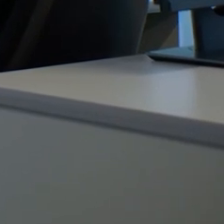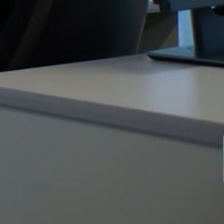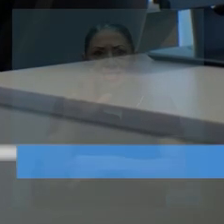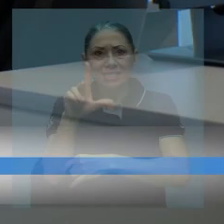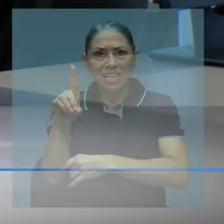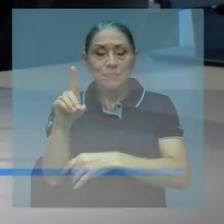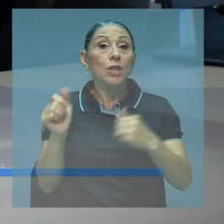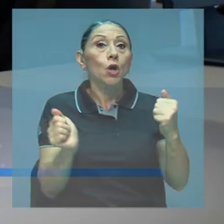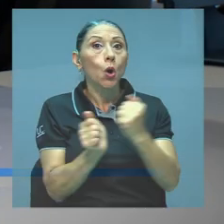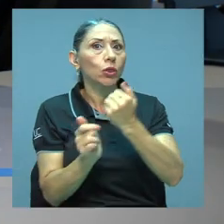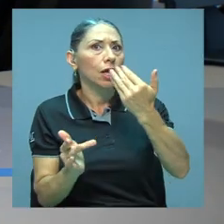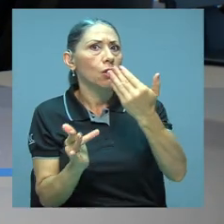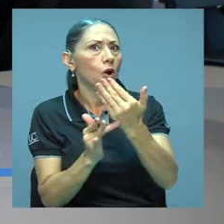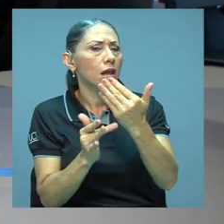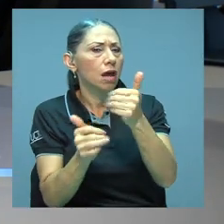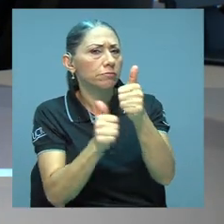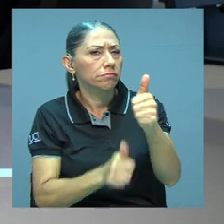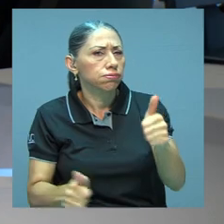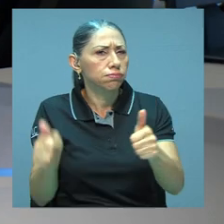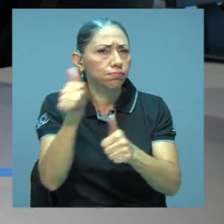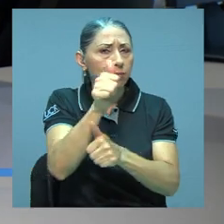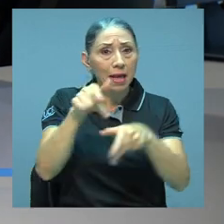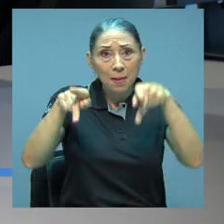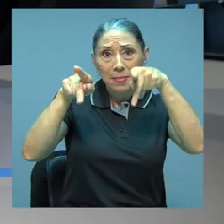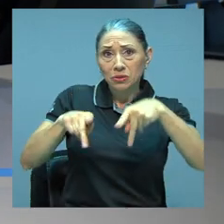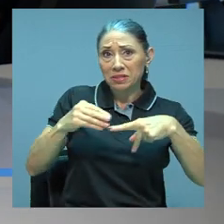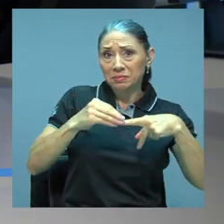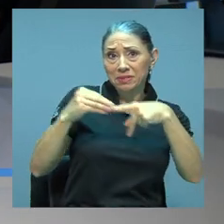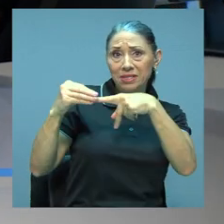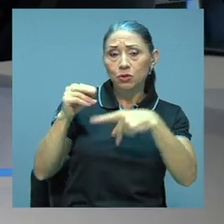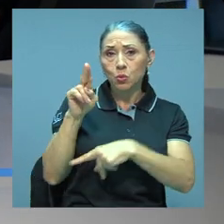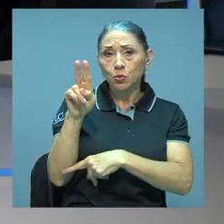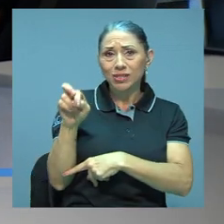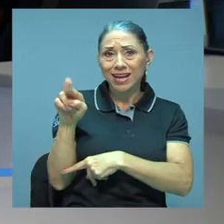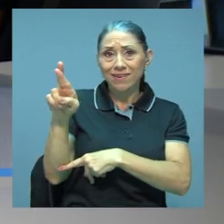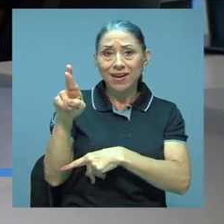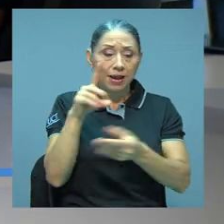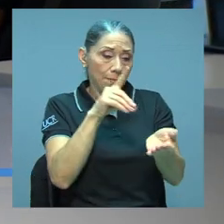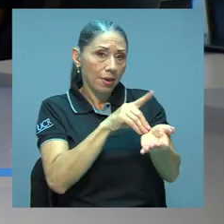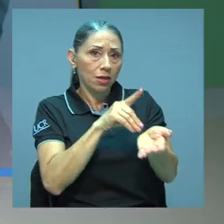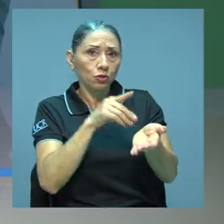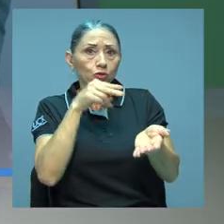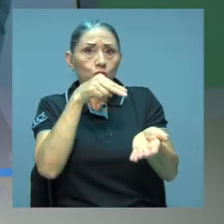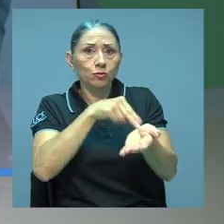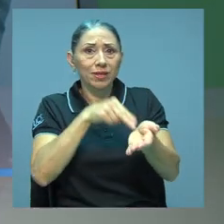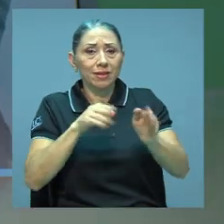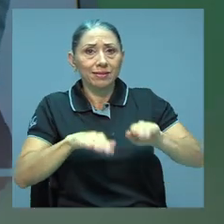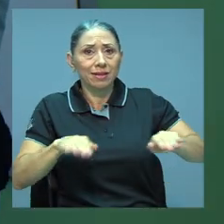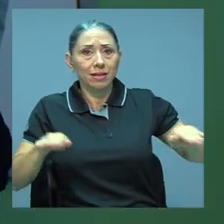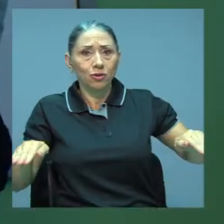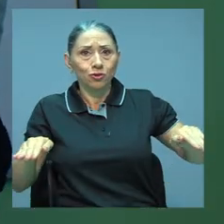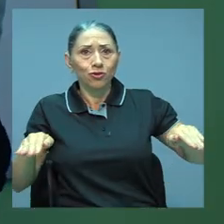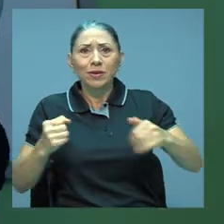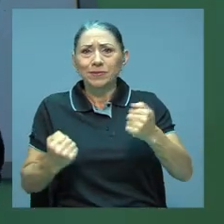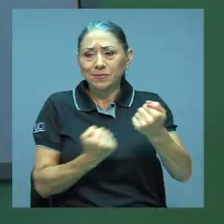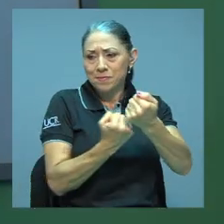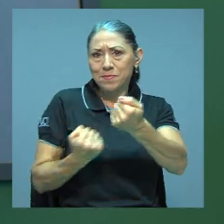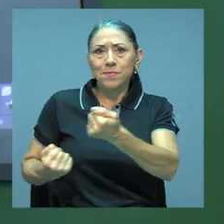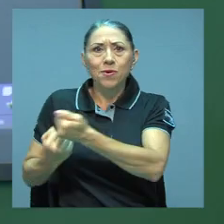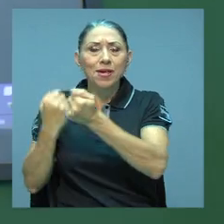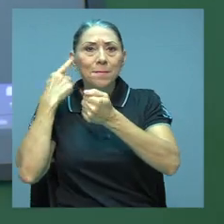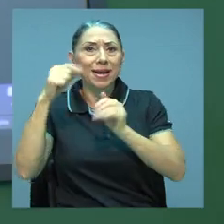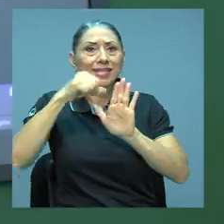Con tecnología de punta, imaginólogos de la UCR y médicos del Hospital Nacional de Niños se apoyan para efectuar cirugías de